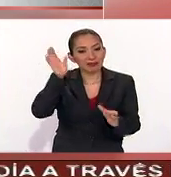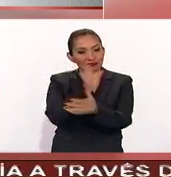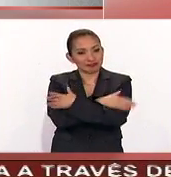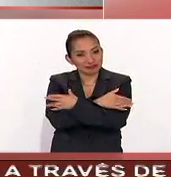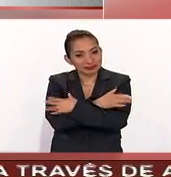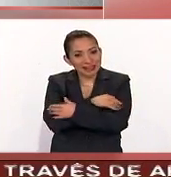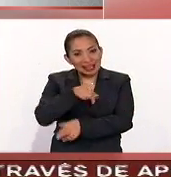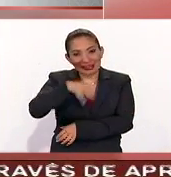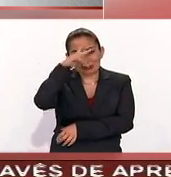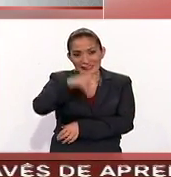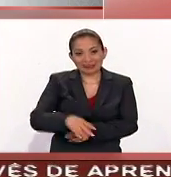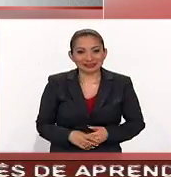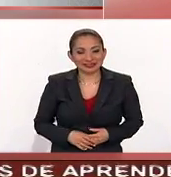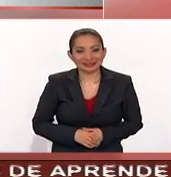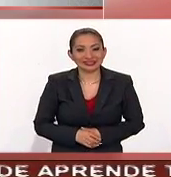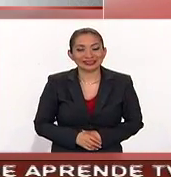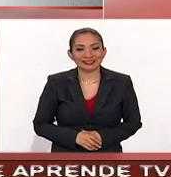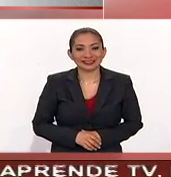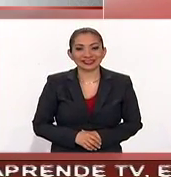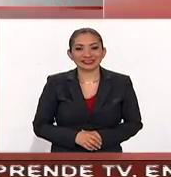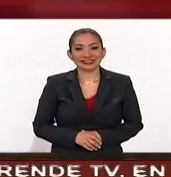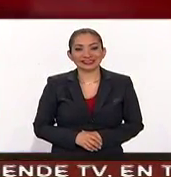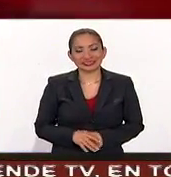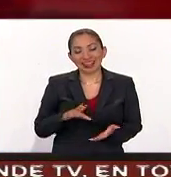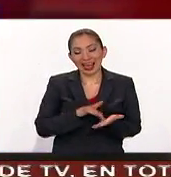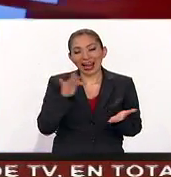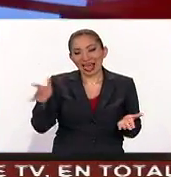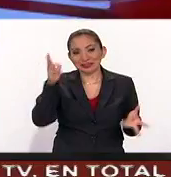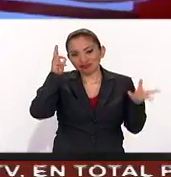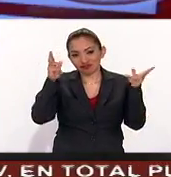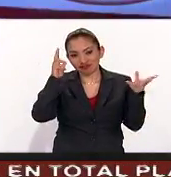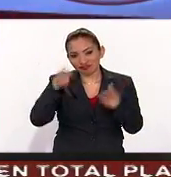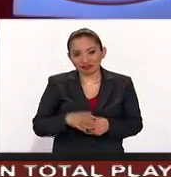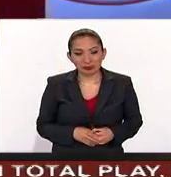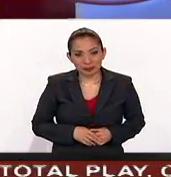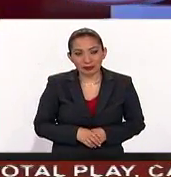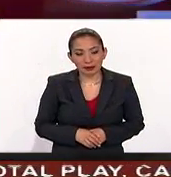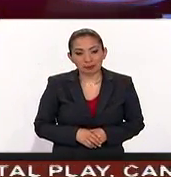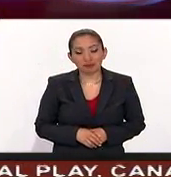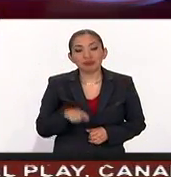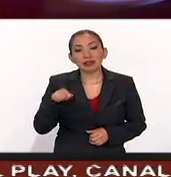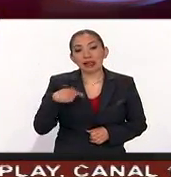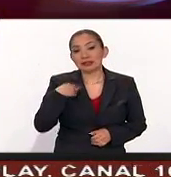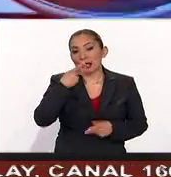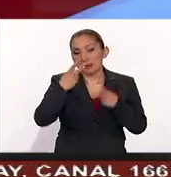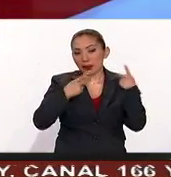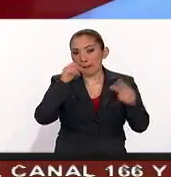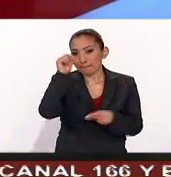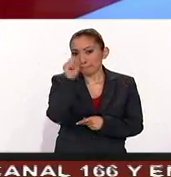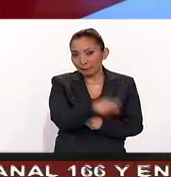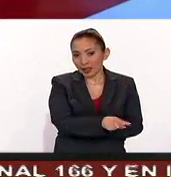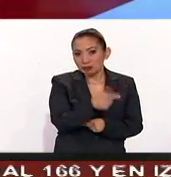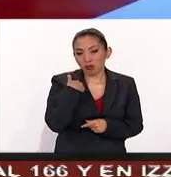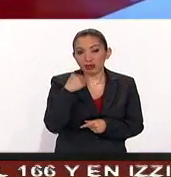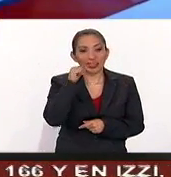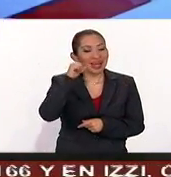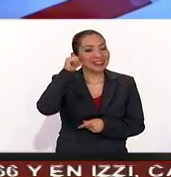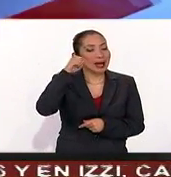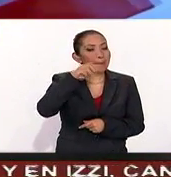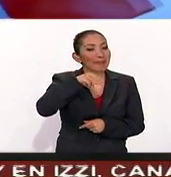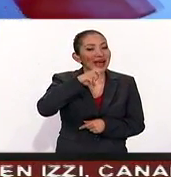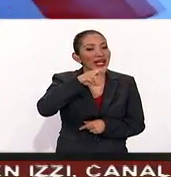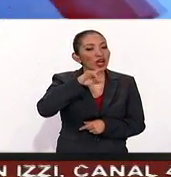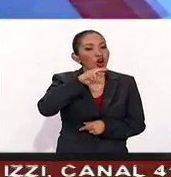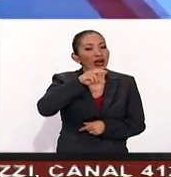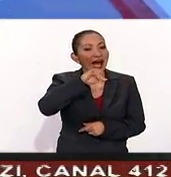un fuerte abrazo desde México. Gracias, un saludo. Hasta luego. Y estas fueron las palabras justamente del día de ayer de Mariano